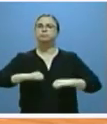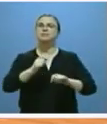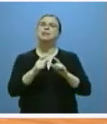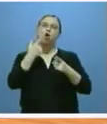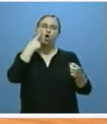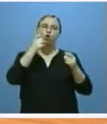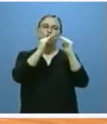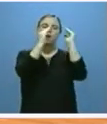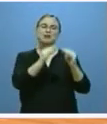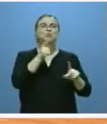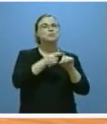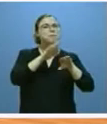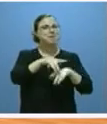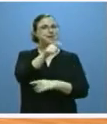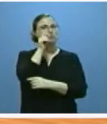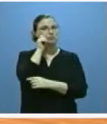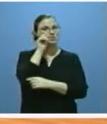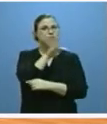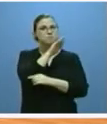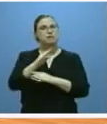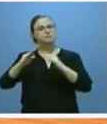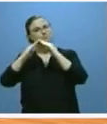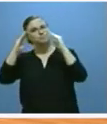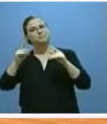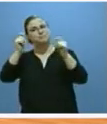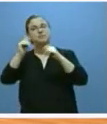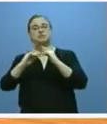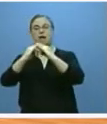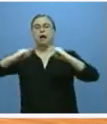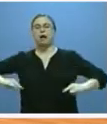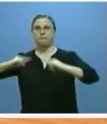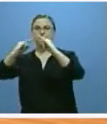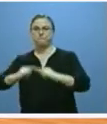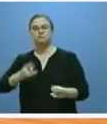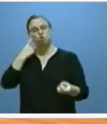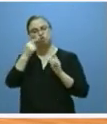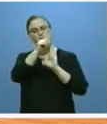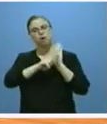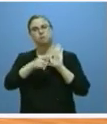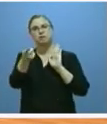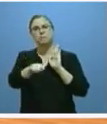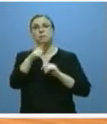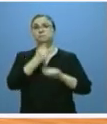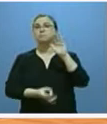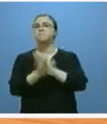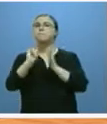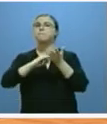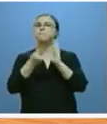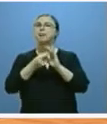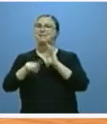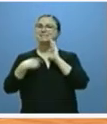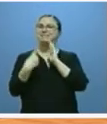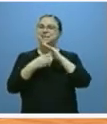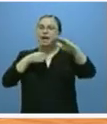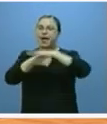las viviendas de uso turístico y de los alojamientos en la modalidad de camping. Asimismo, hemos aprobado el plan integral de accesibilidad